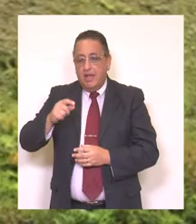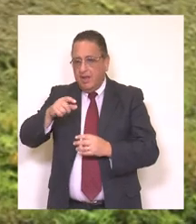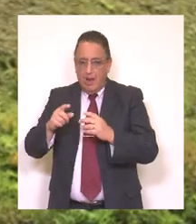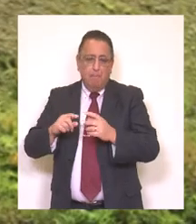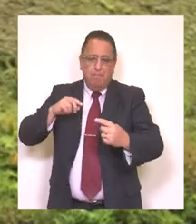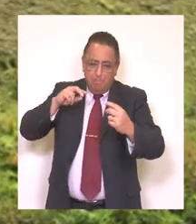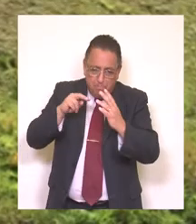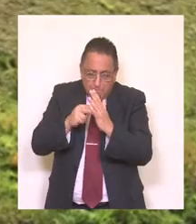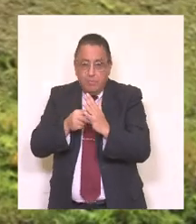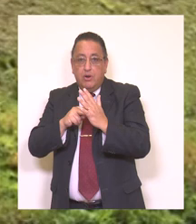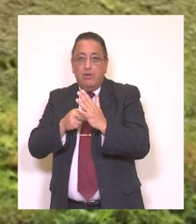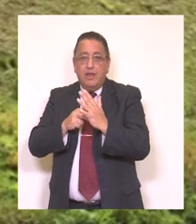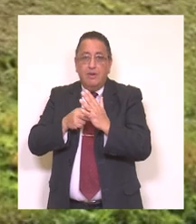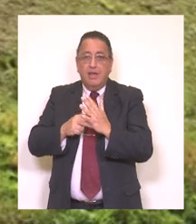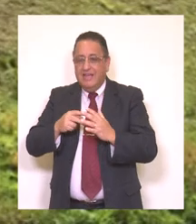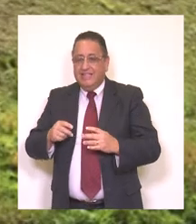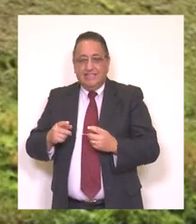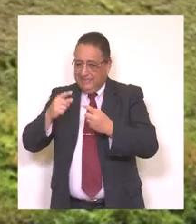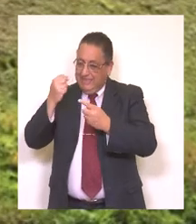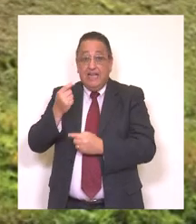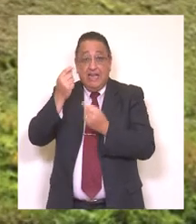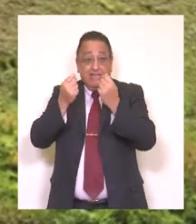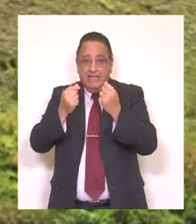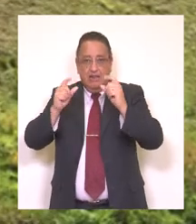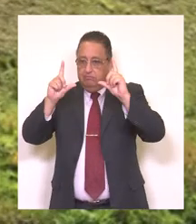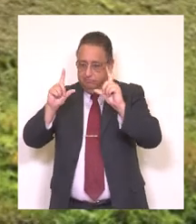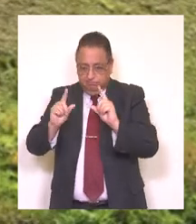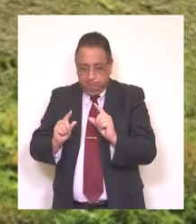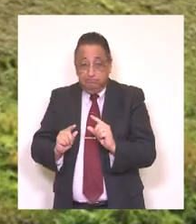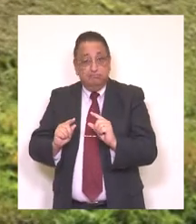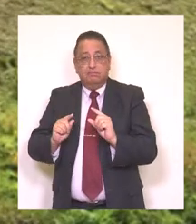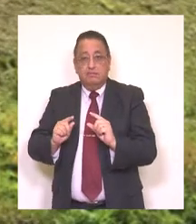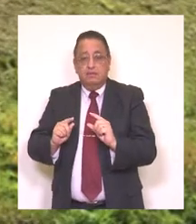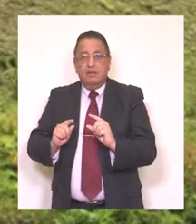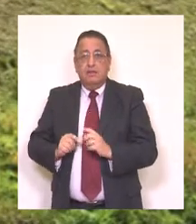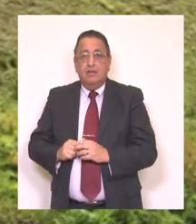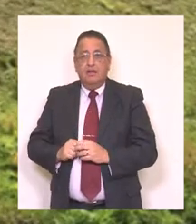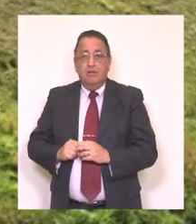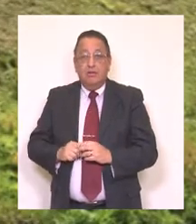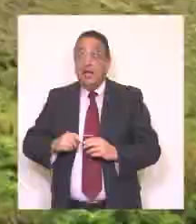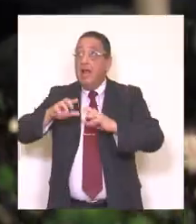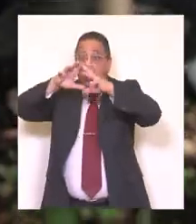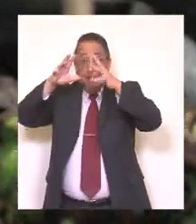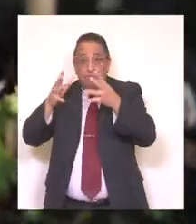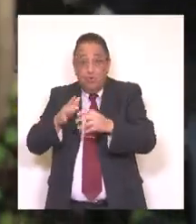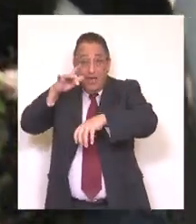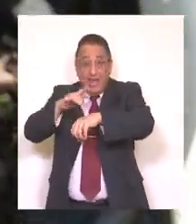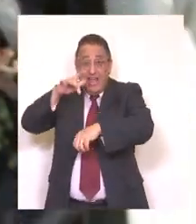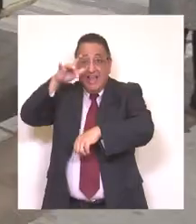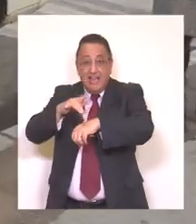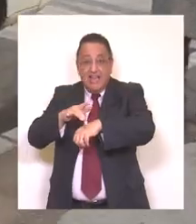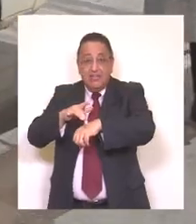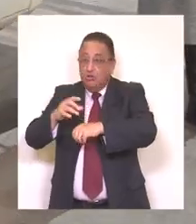vivido grandes movimientos sociales y pasado por crisis económicas a lo largo de los años. El calentamiento